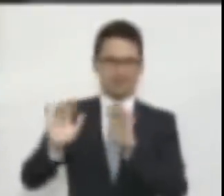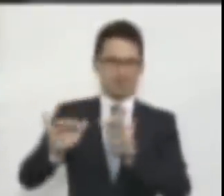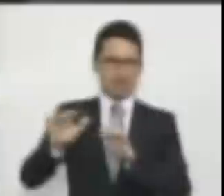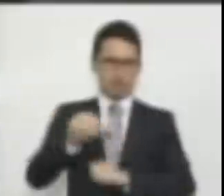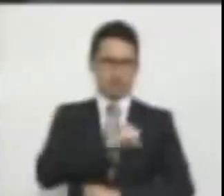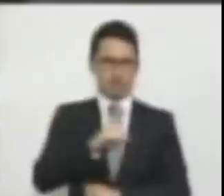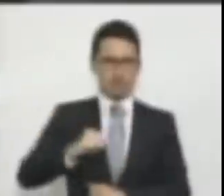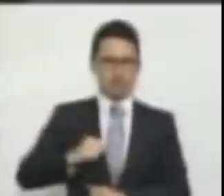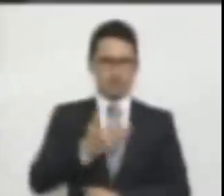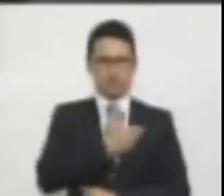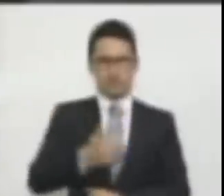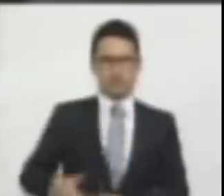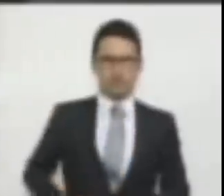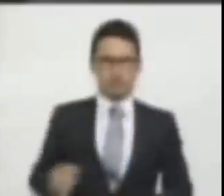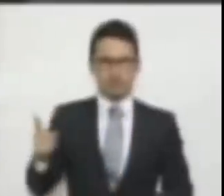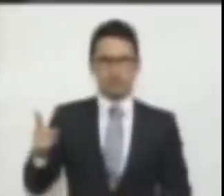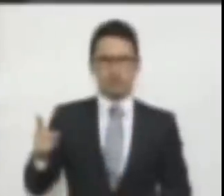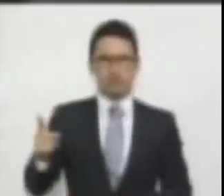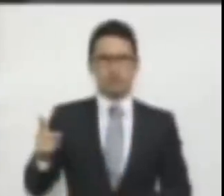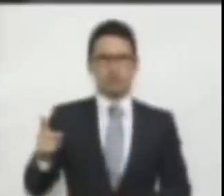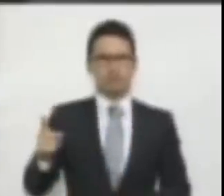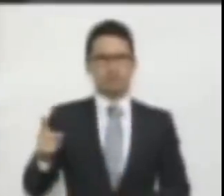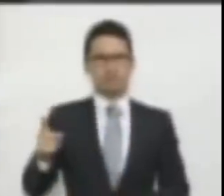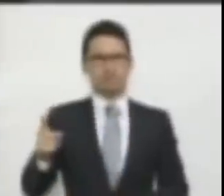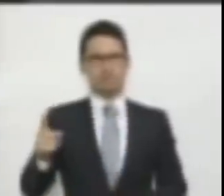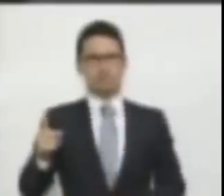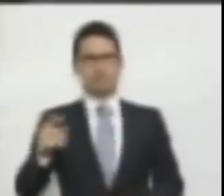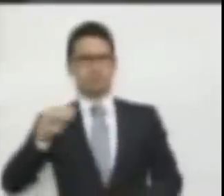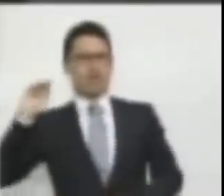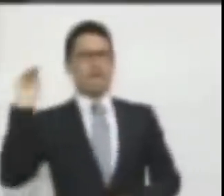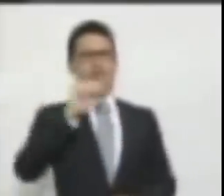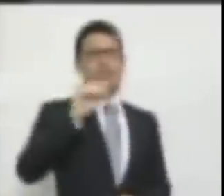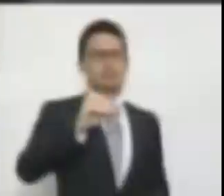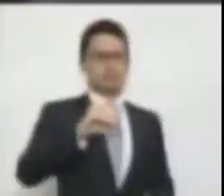privada del presidente, mande ese tipo de recados.